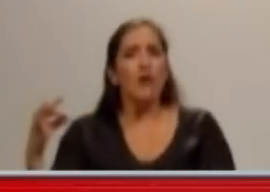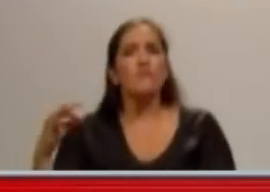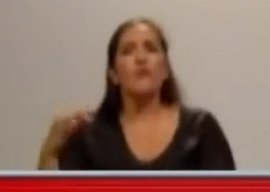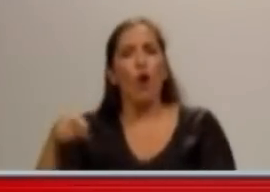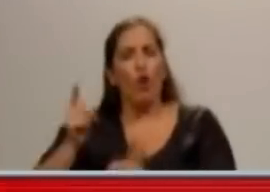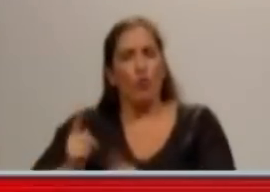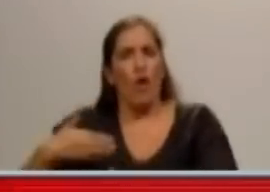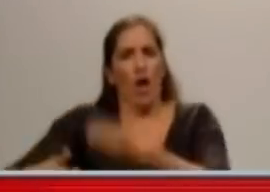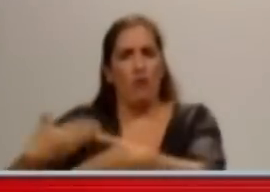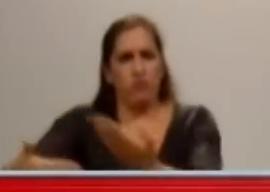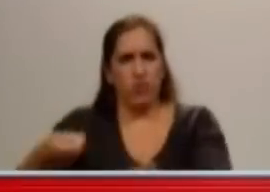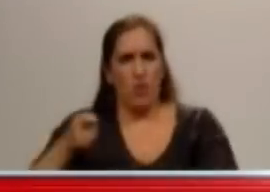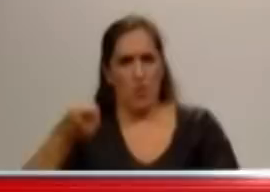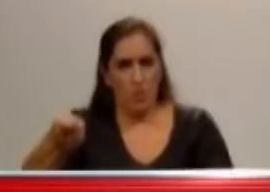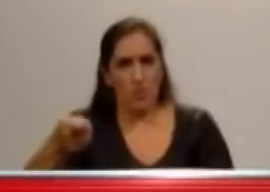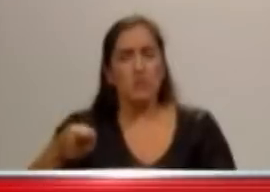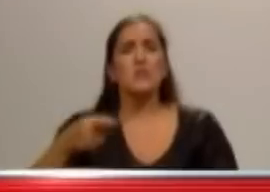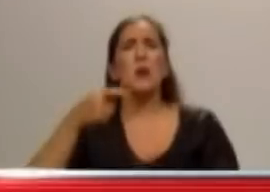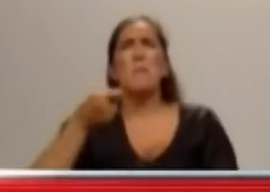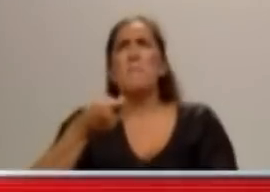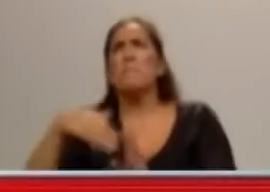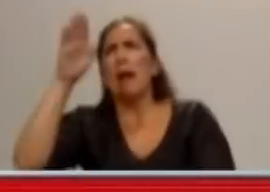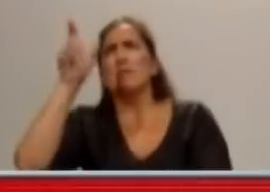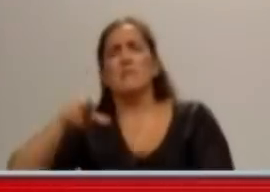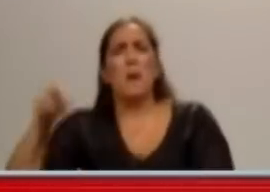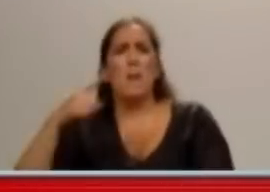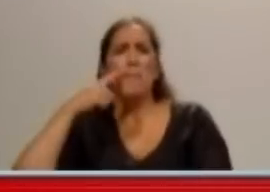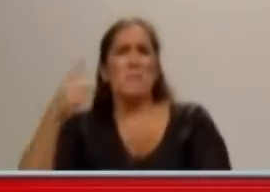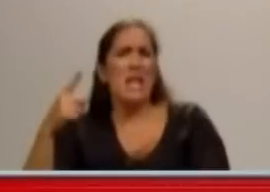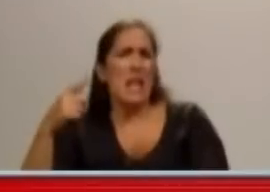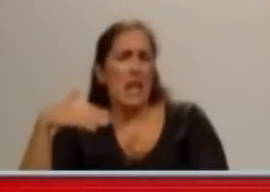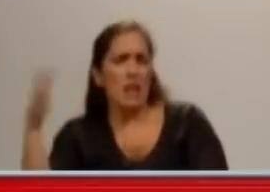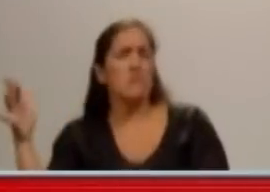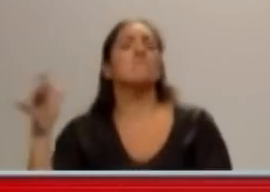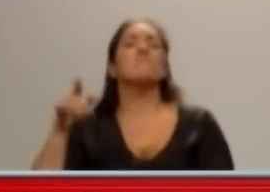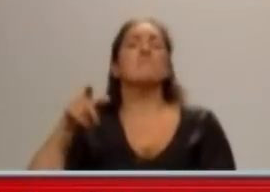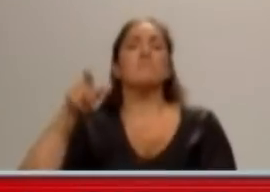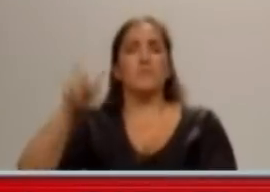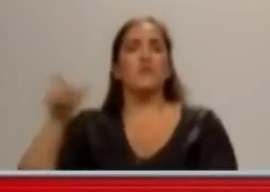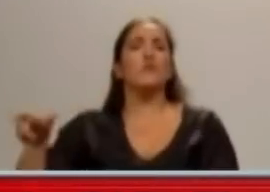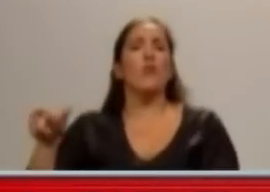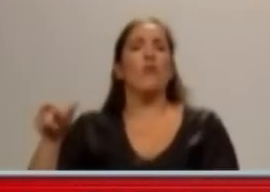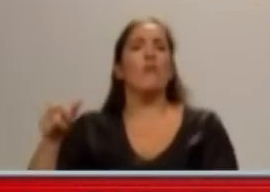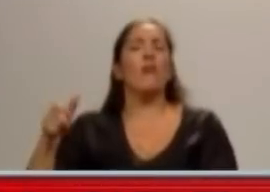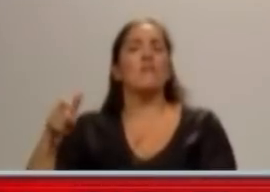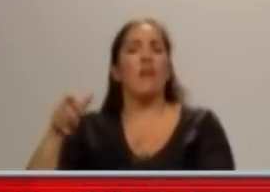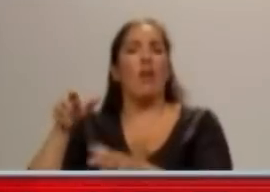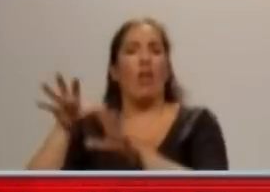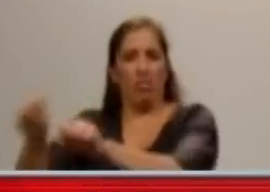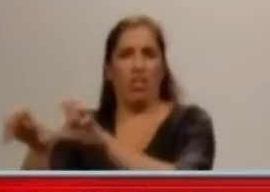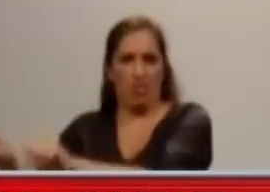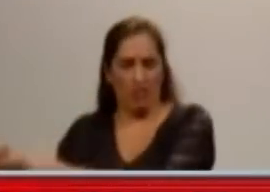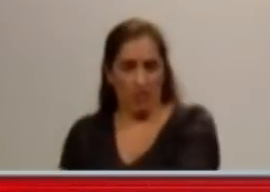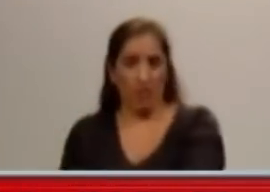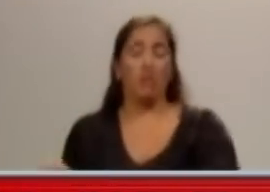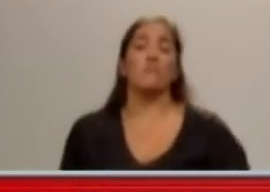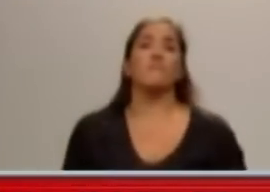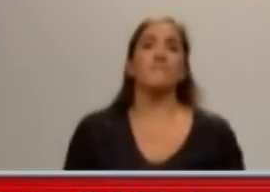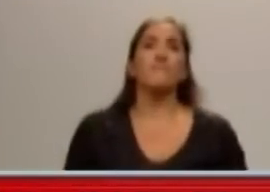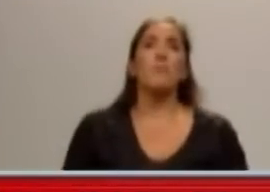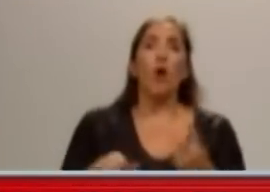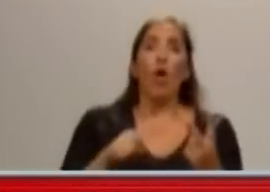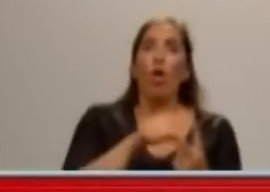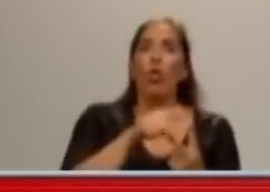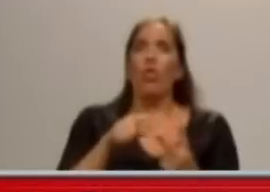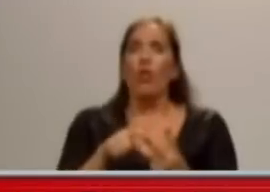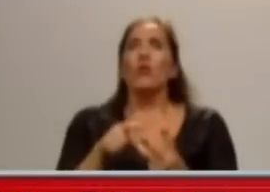se plante frente a esto porque de lo que se decida acá por supuesto que las consecuencias las va a revivir la oposición cuando sea gobierno,